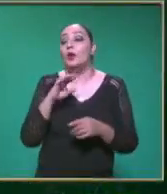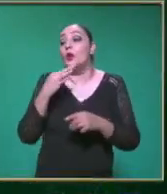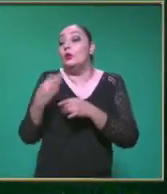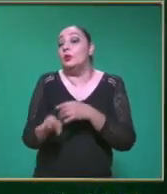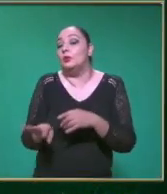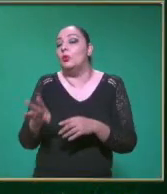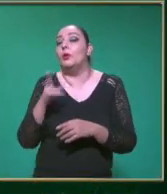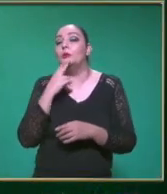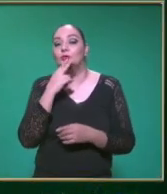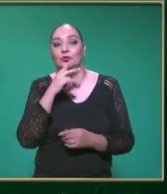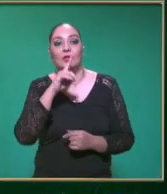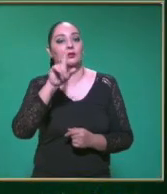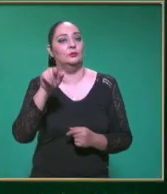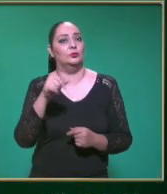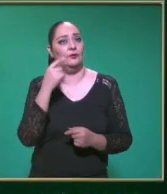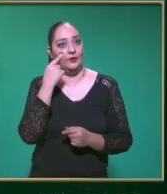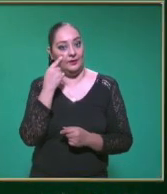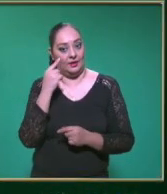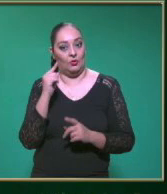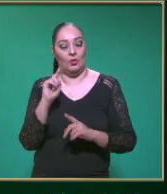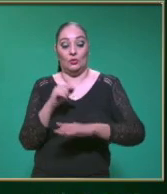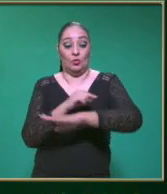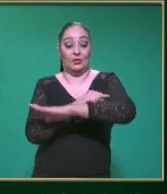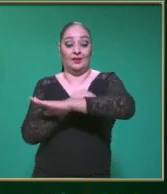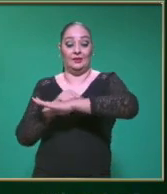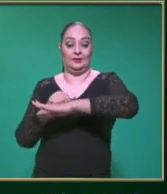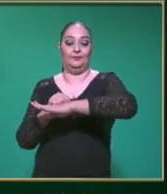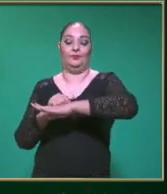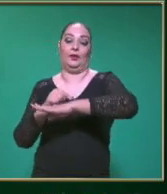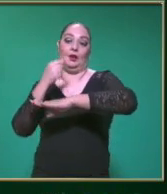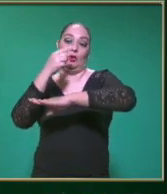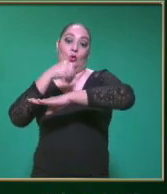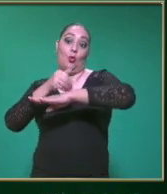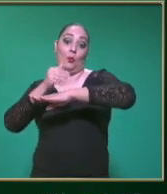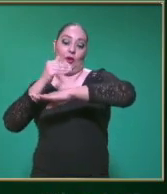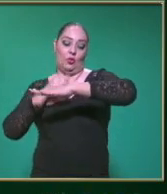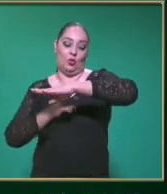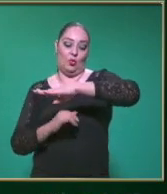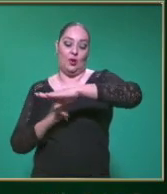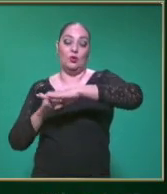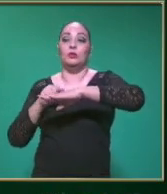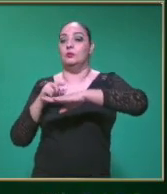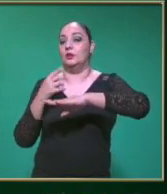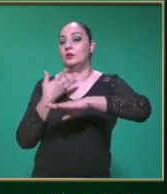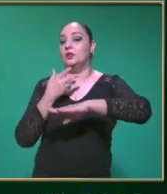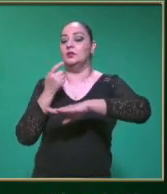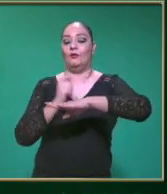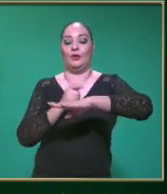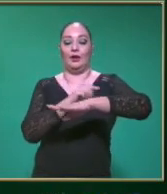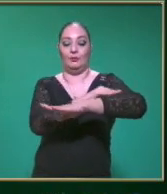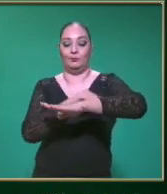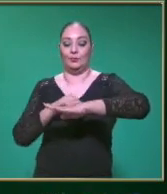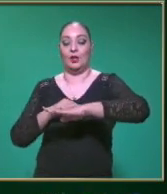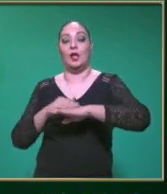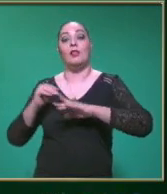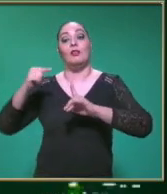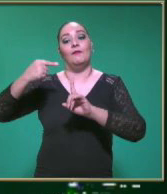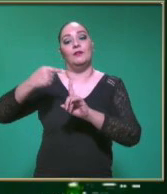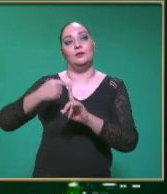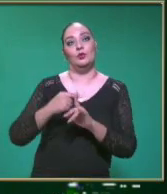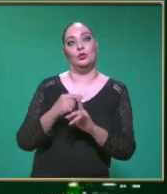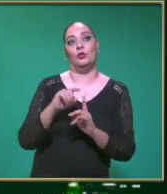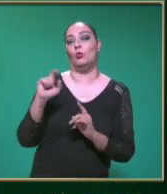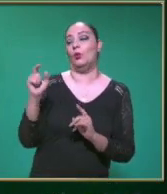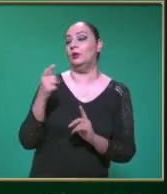intermedia Va a representar La operación De división Entonces Comentamos también La clase anterior Maestro Que el desplazamiento O la distancia En el